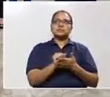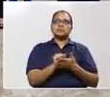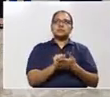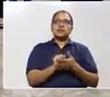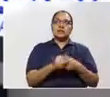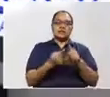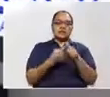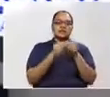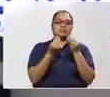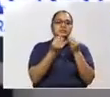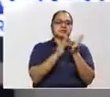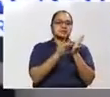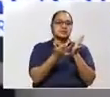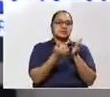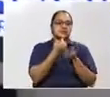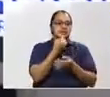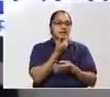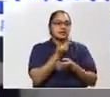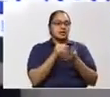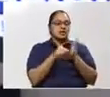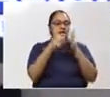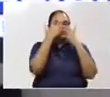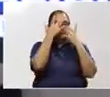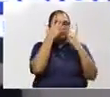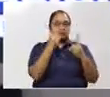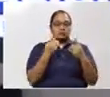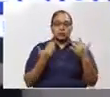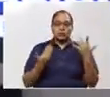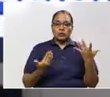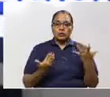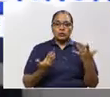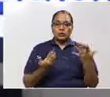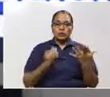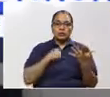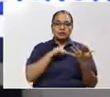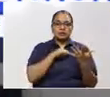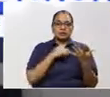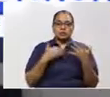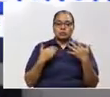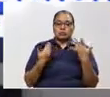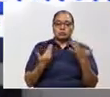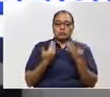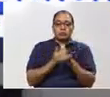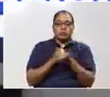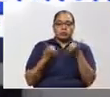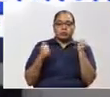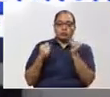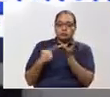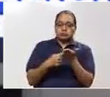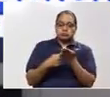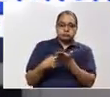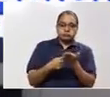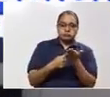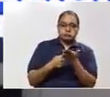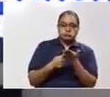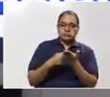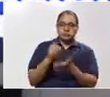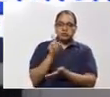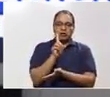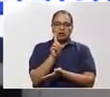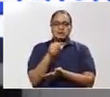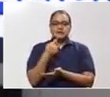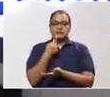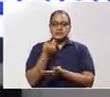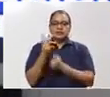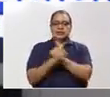expresar que esta es una decisión que está fuera del marco de cualquier discusión metafísica. El